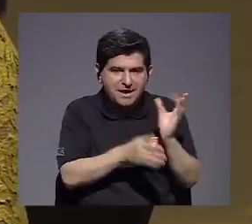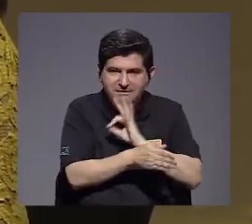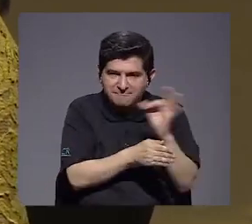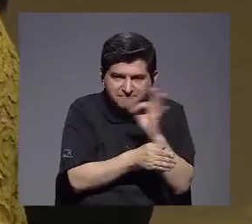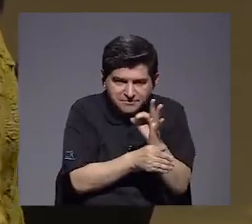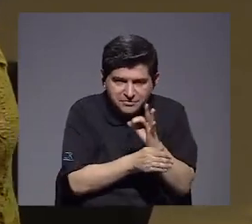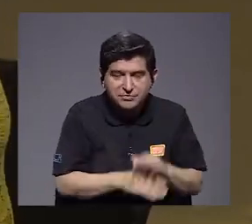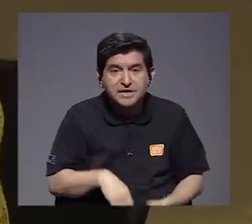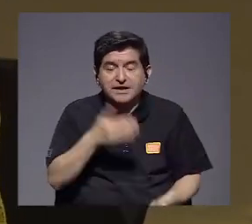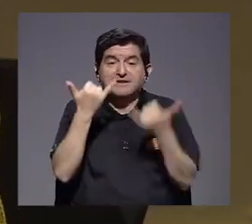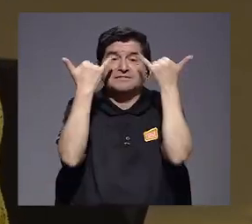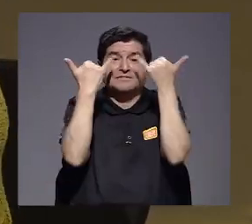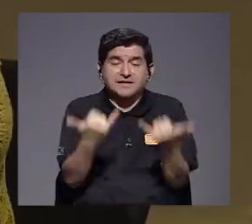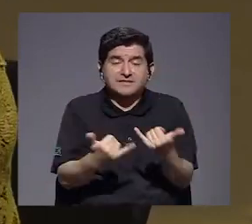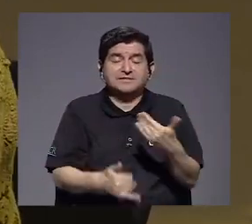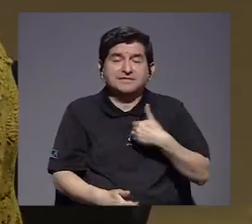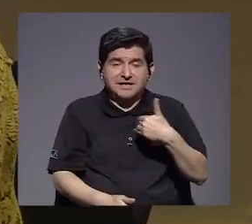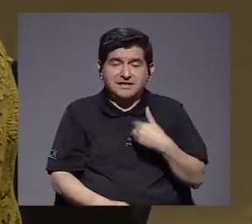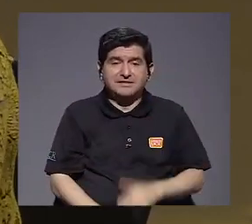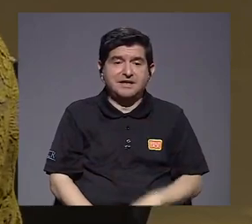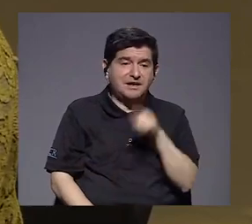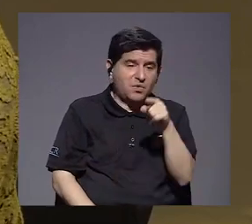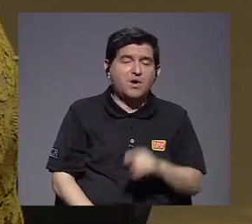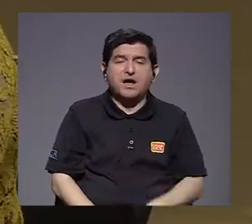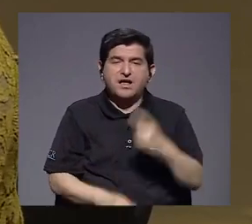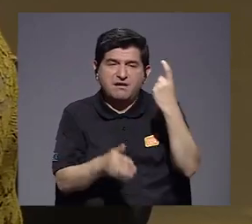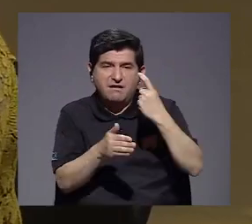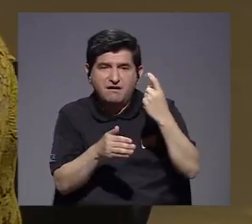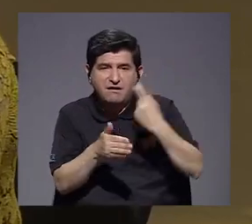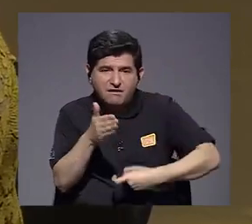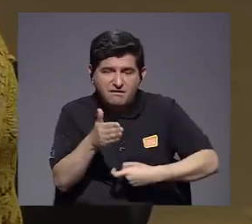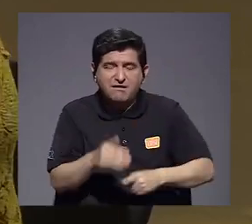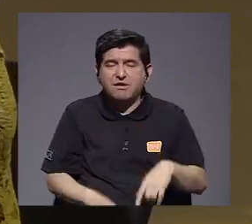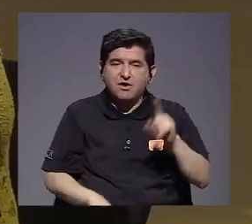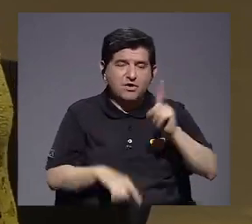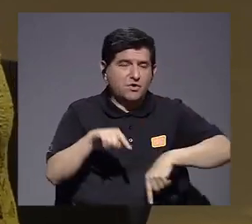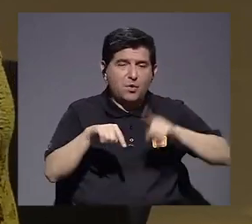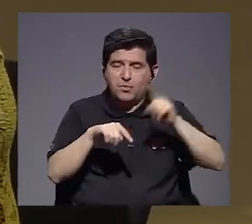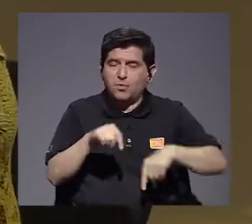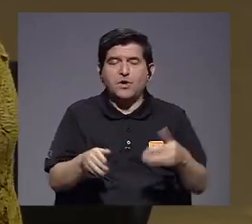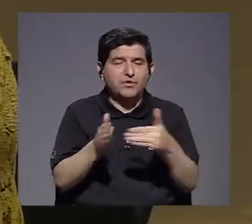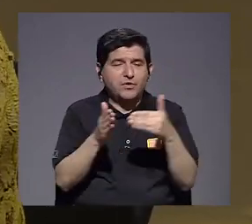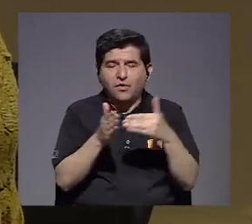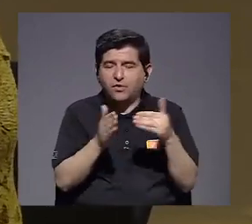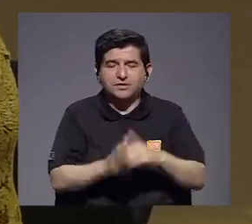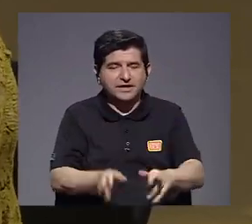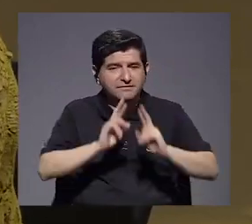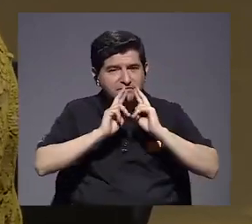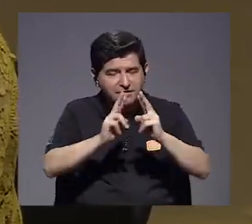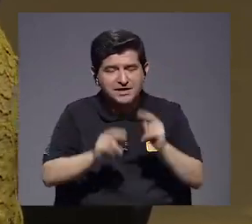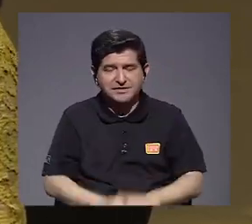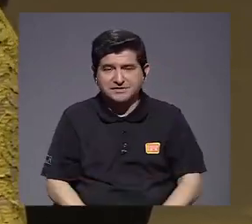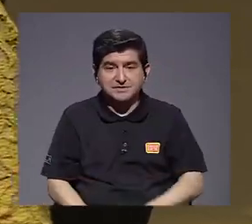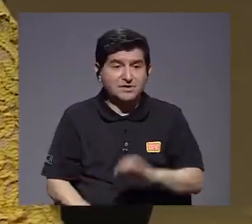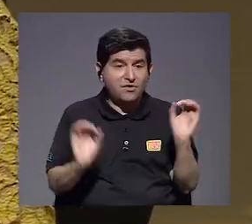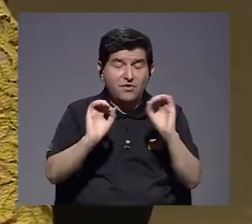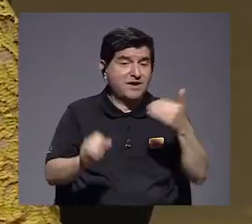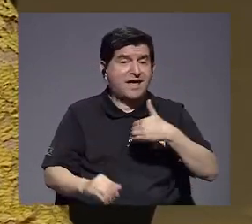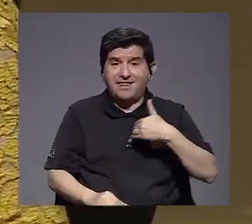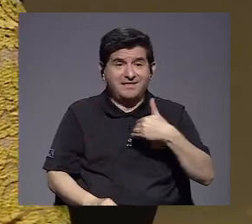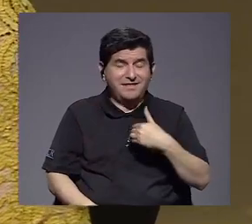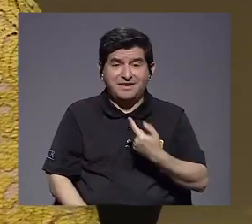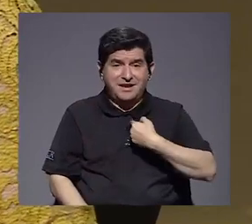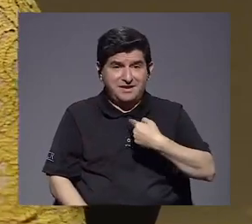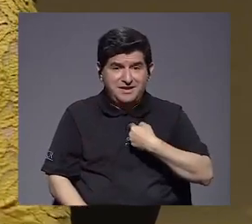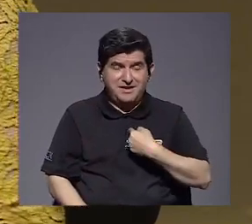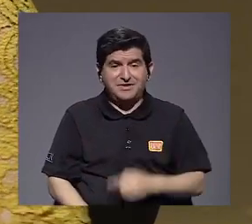a funcionar y quizás ya tengo un gravamen en el mismo, entonces no puedo ponerlo a responder de nuevo o si no tengo nada del todo